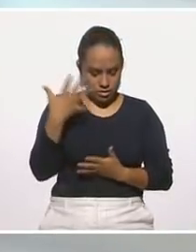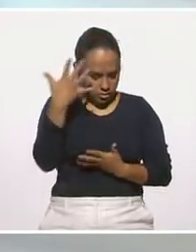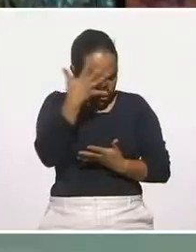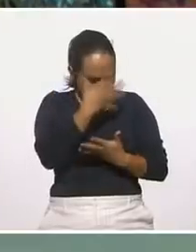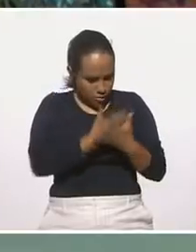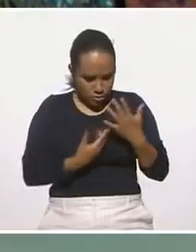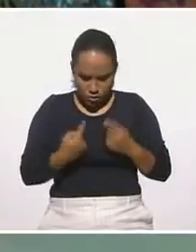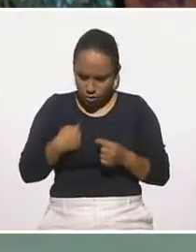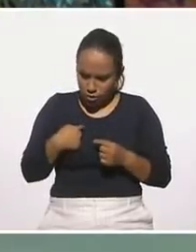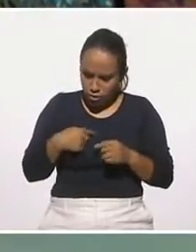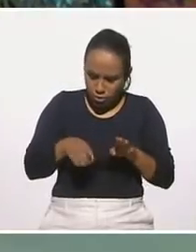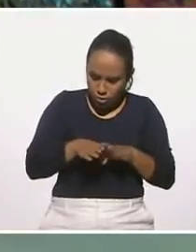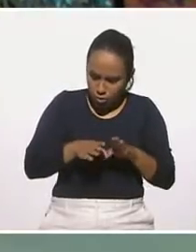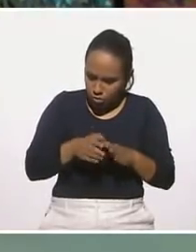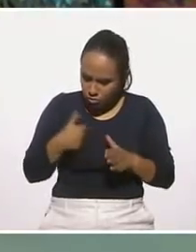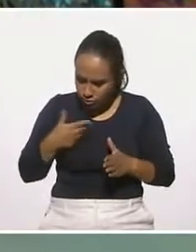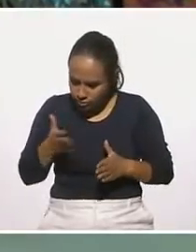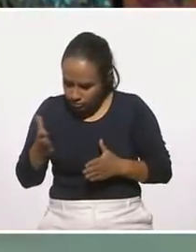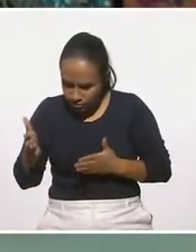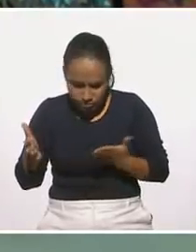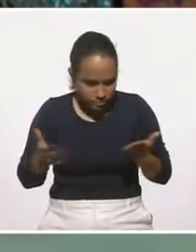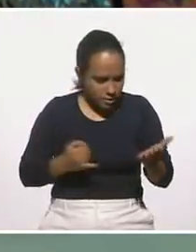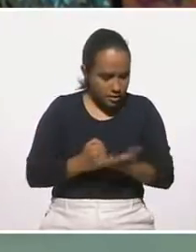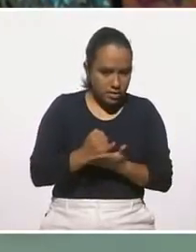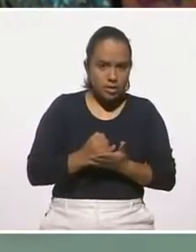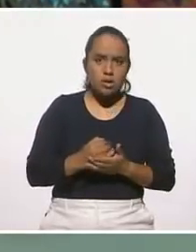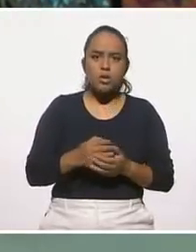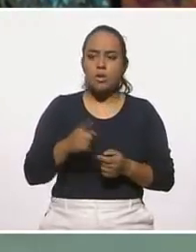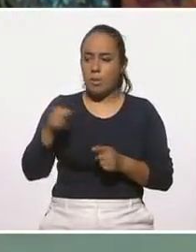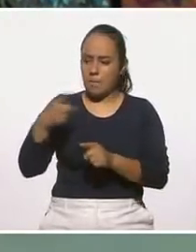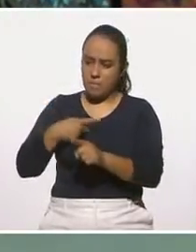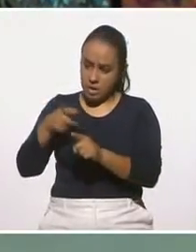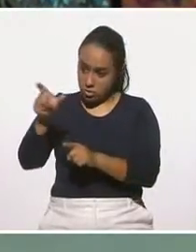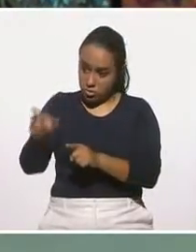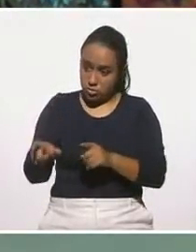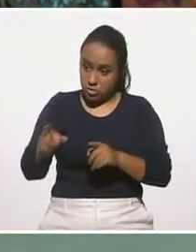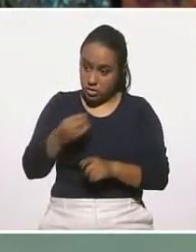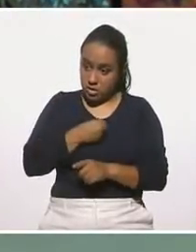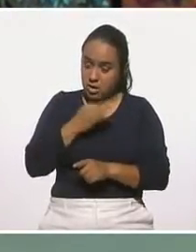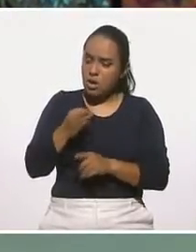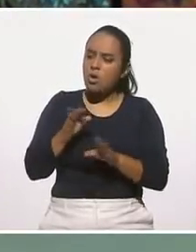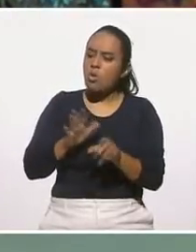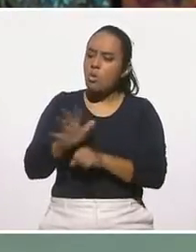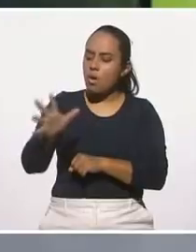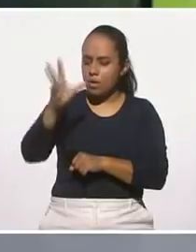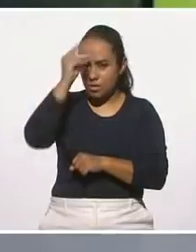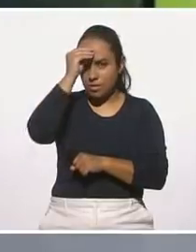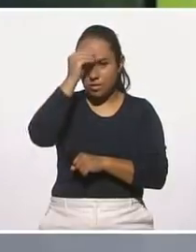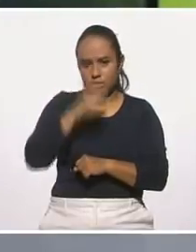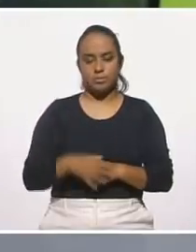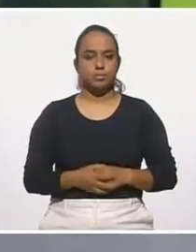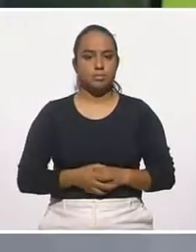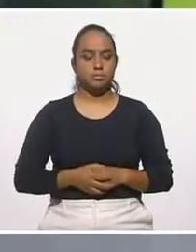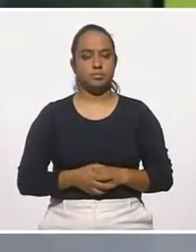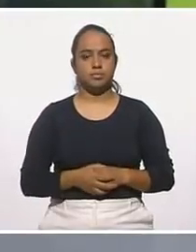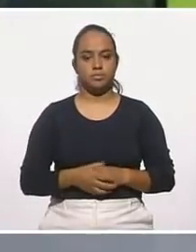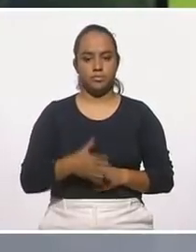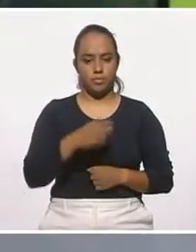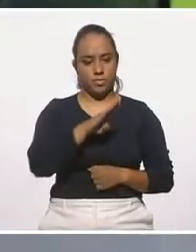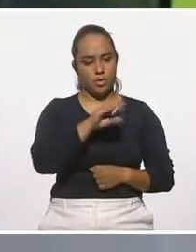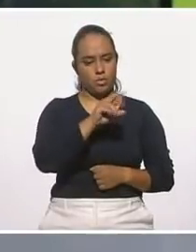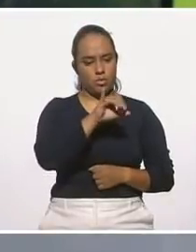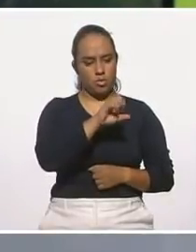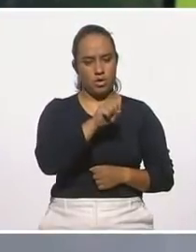sabes ni para dónde dirigirte, ¿qué podríamos aprender de una persona que es resiliente? Yo creo que lo que... Boris